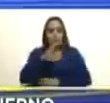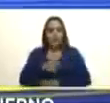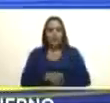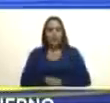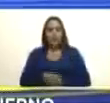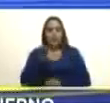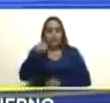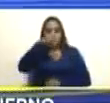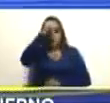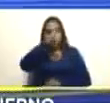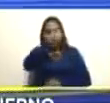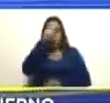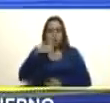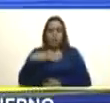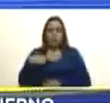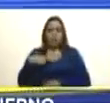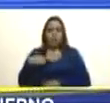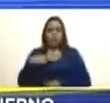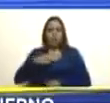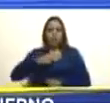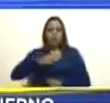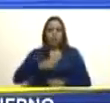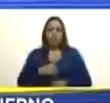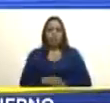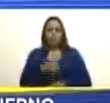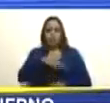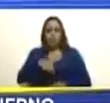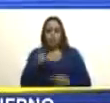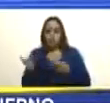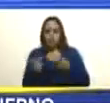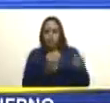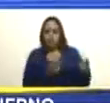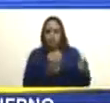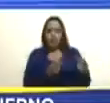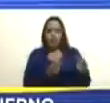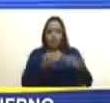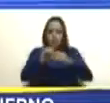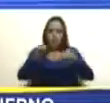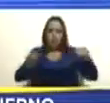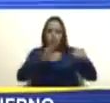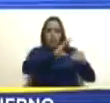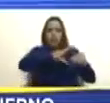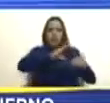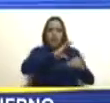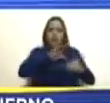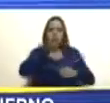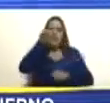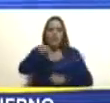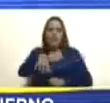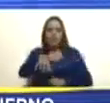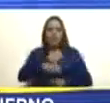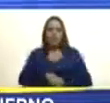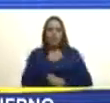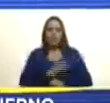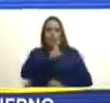pasado hemos convocado al consejo de estado consejo de estado